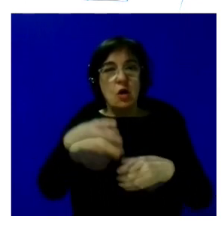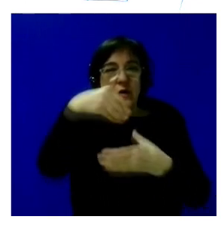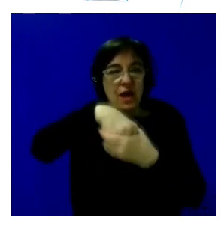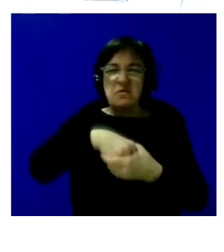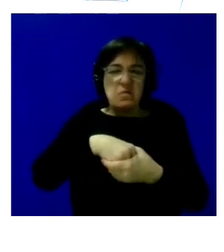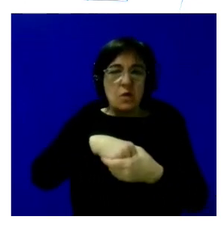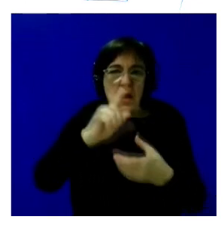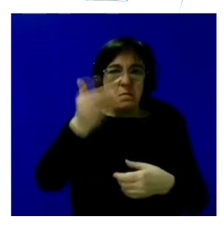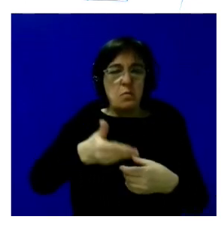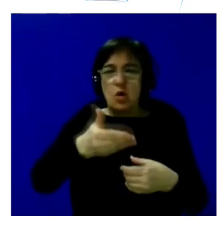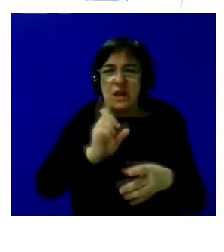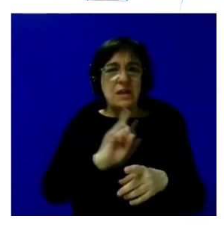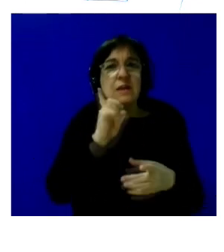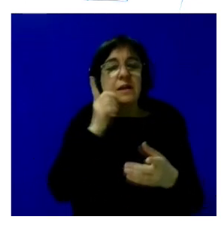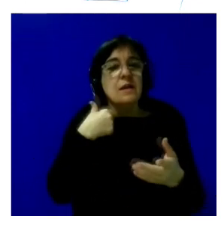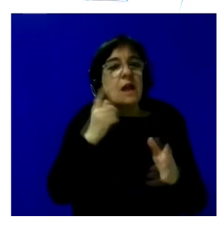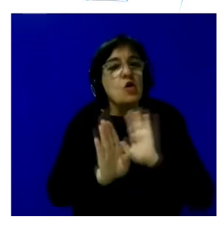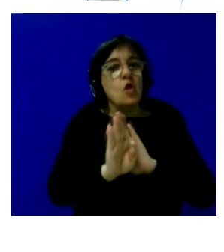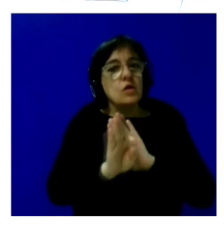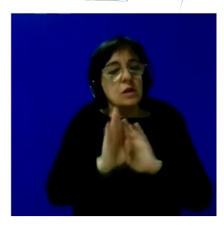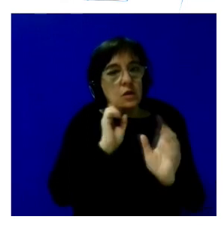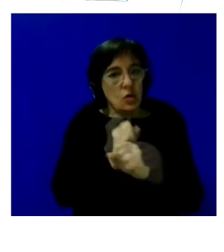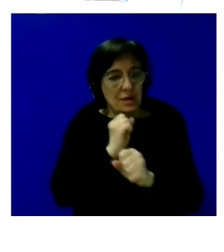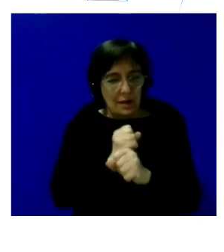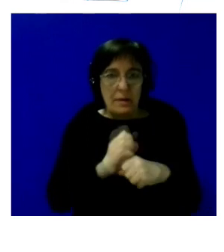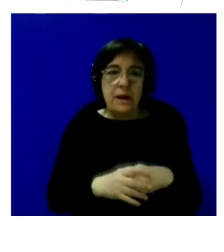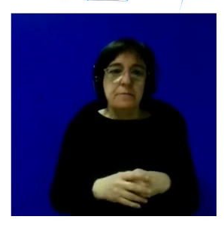irrelevante a efectos de que se continuara y se trabajara